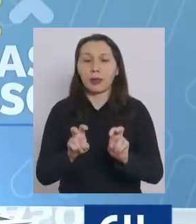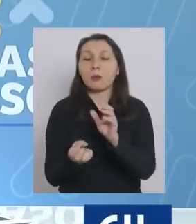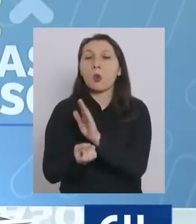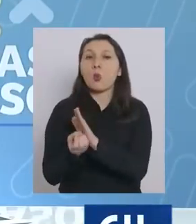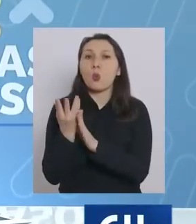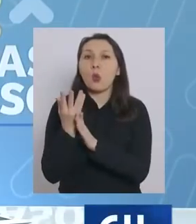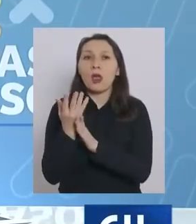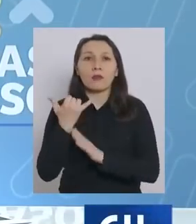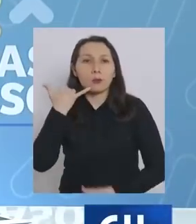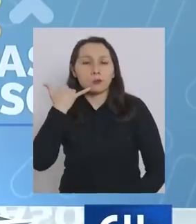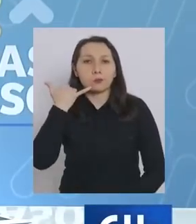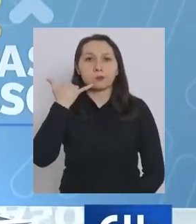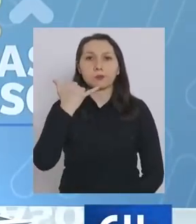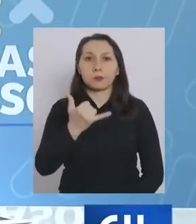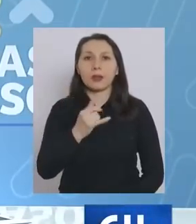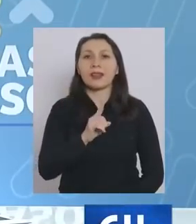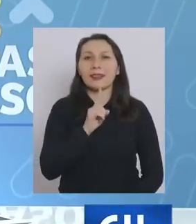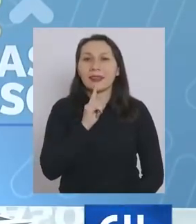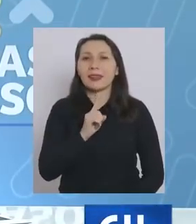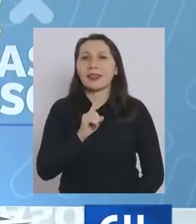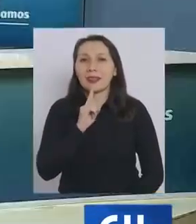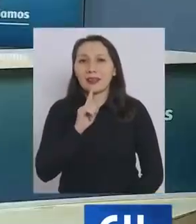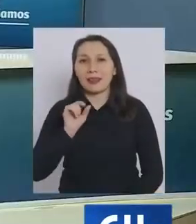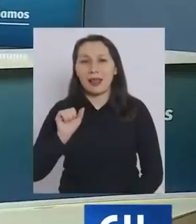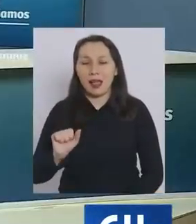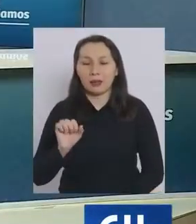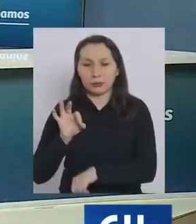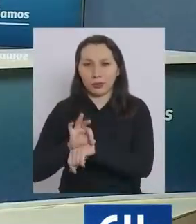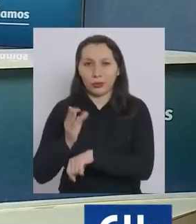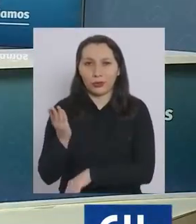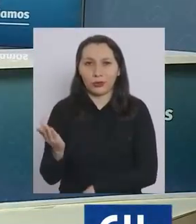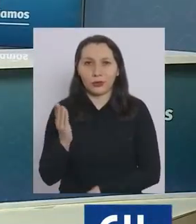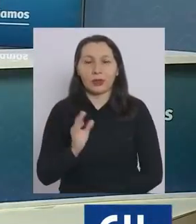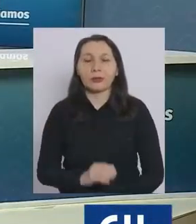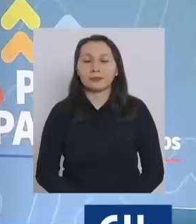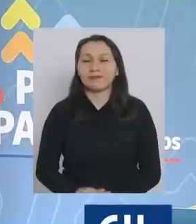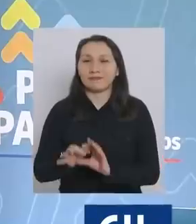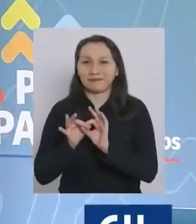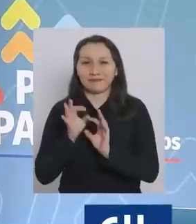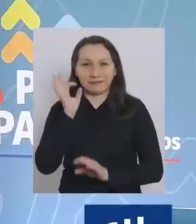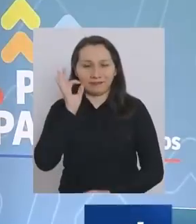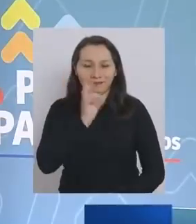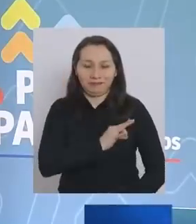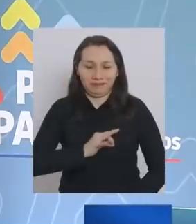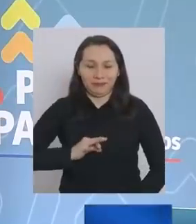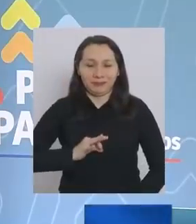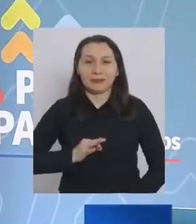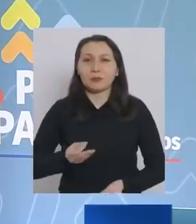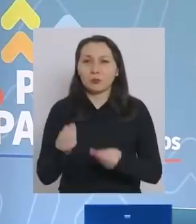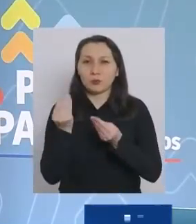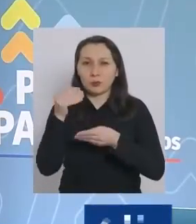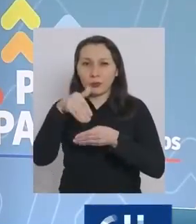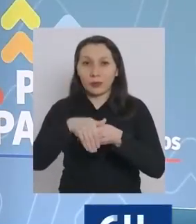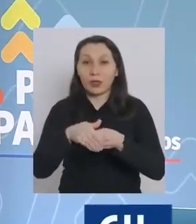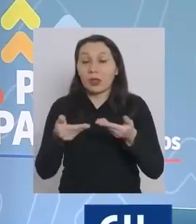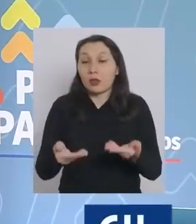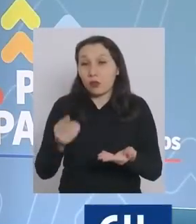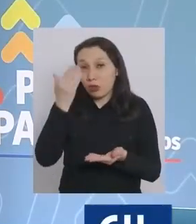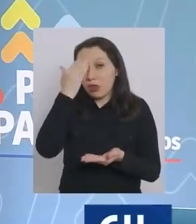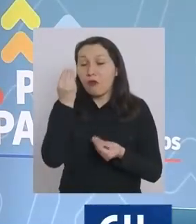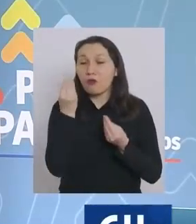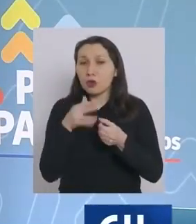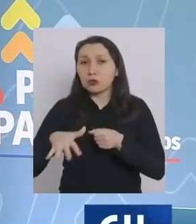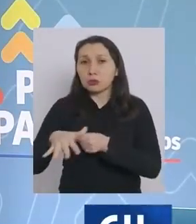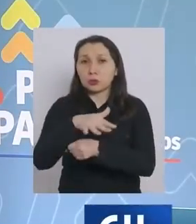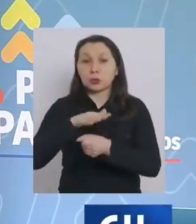es el nuevo Fono TTA. Doctora Daza. Muchas gracias, ministro. Bueno, muy buenas tardes. Hoy día estamos en una buena